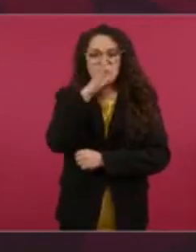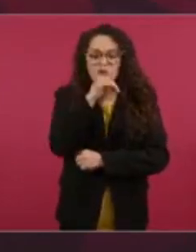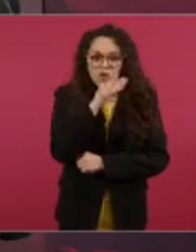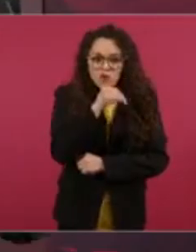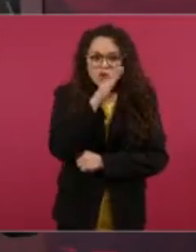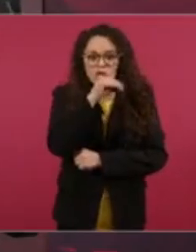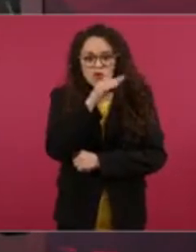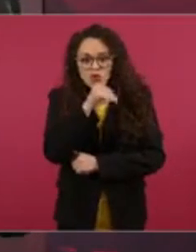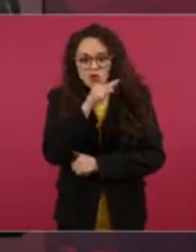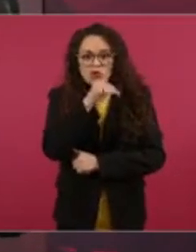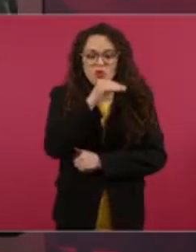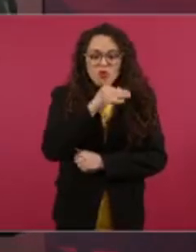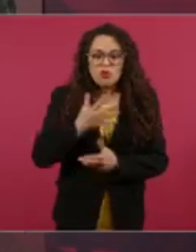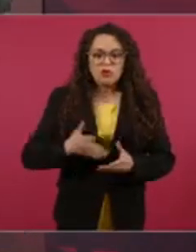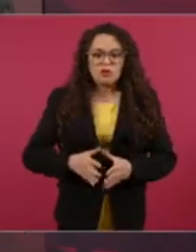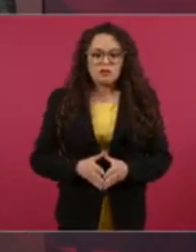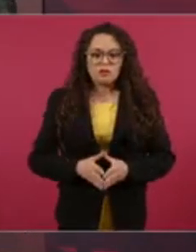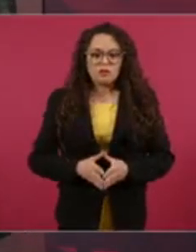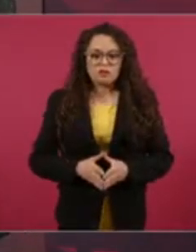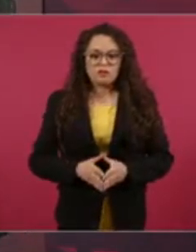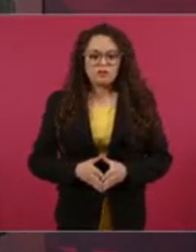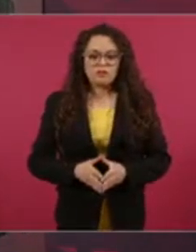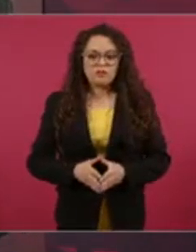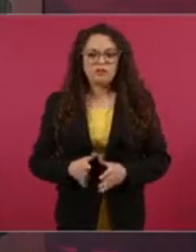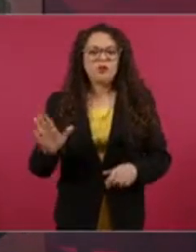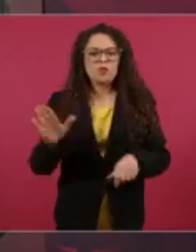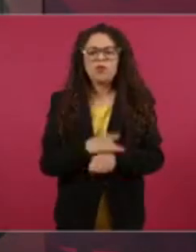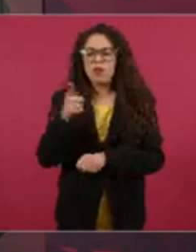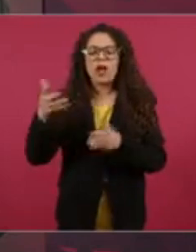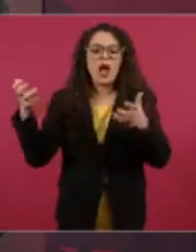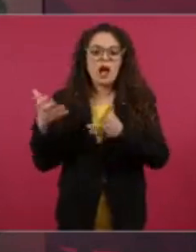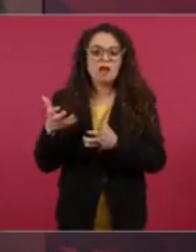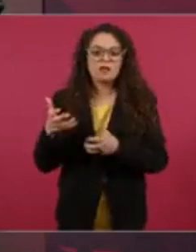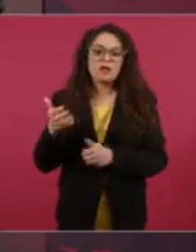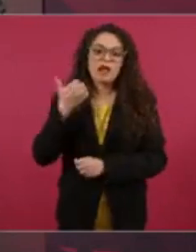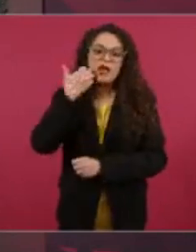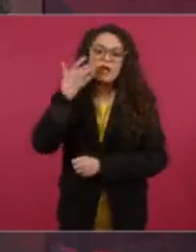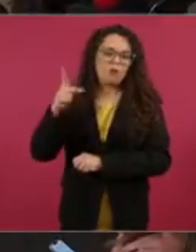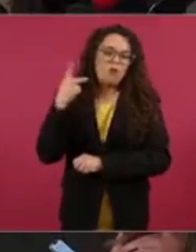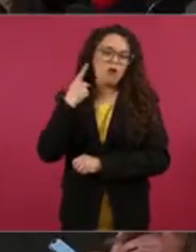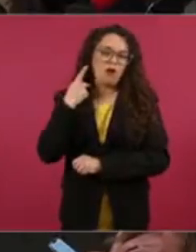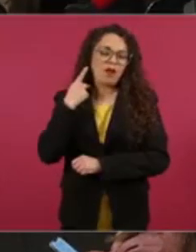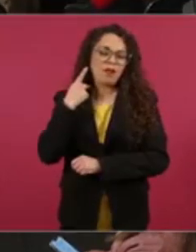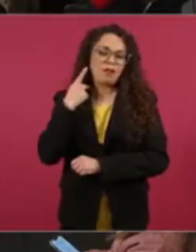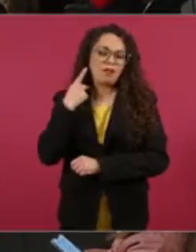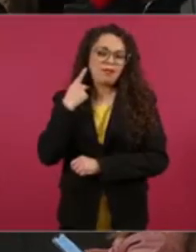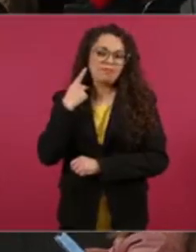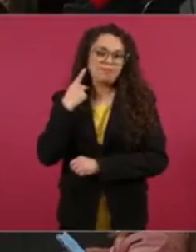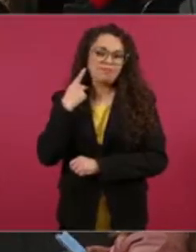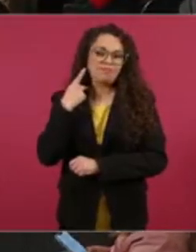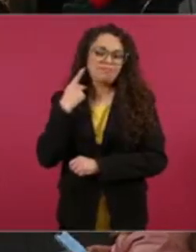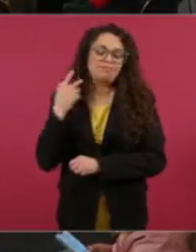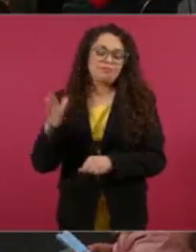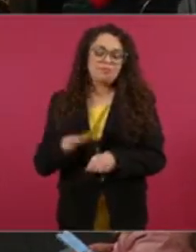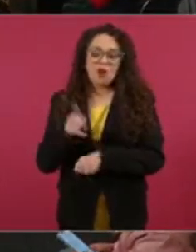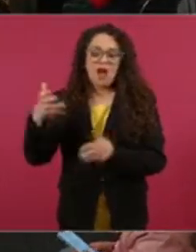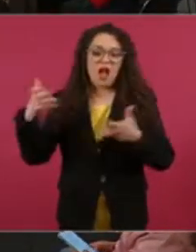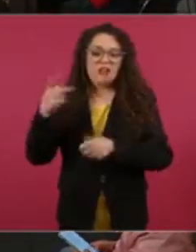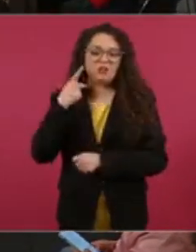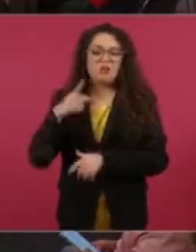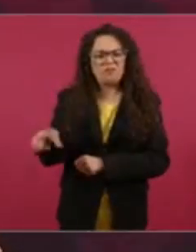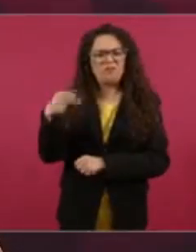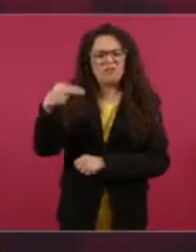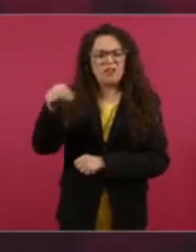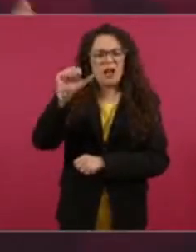fines políticos o politiqueros. Este señor Álvarez